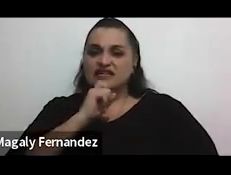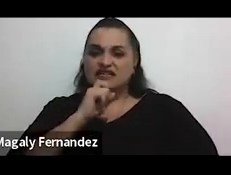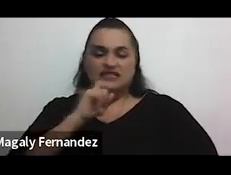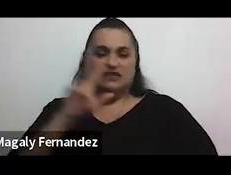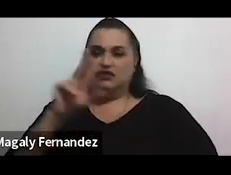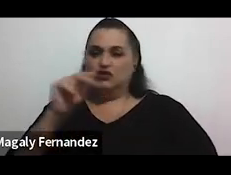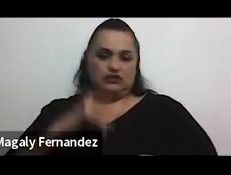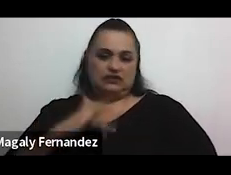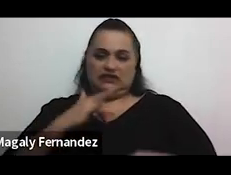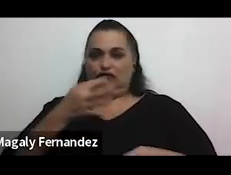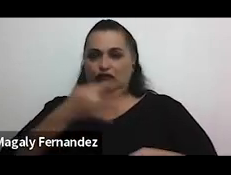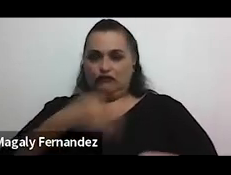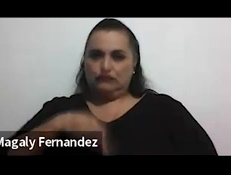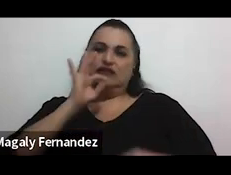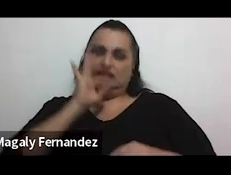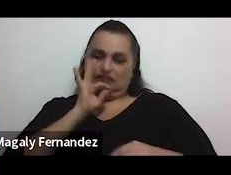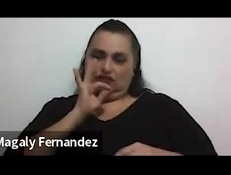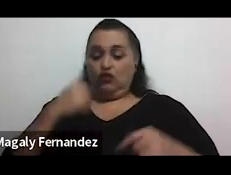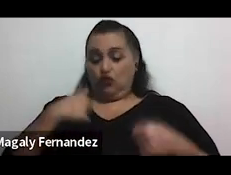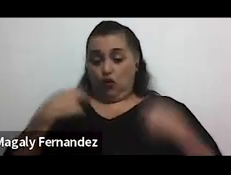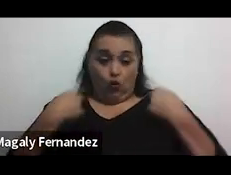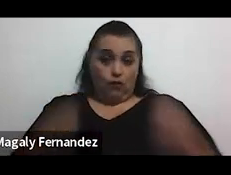frustración ¿verdad? como humanos